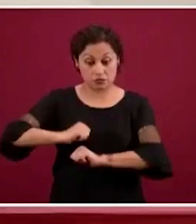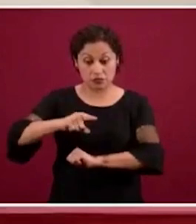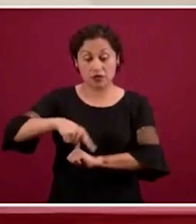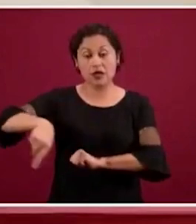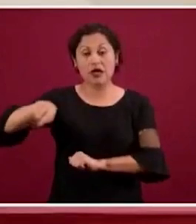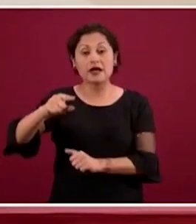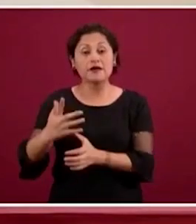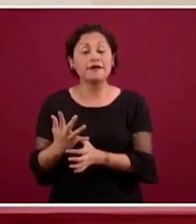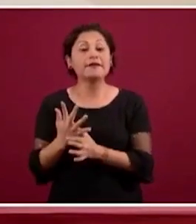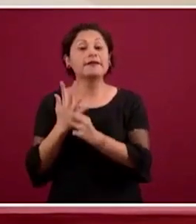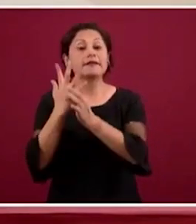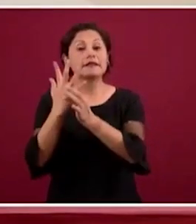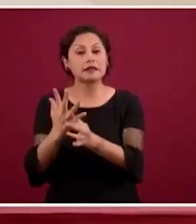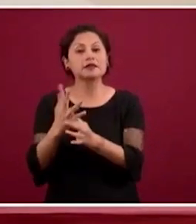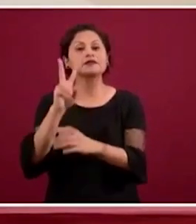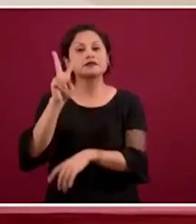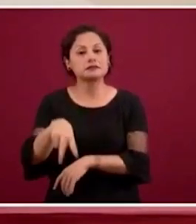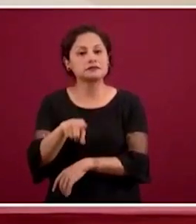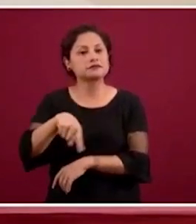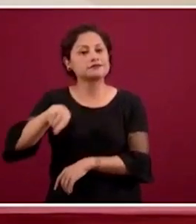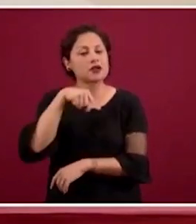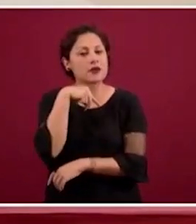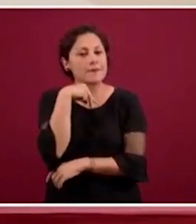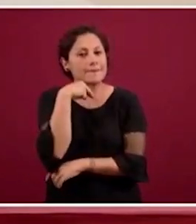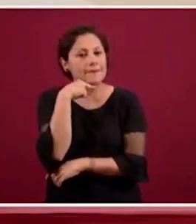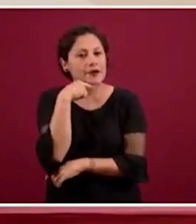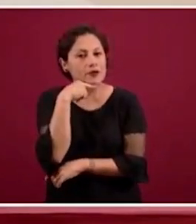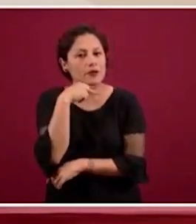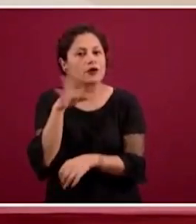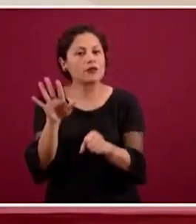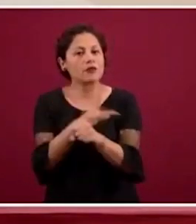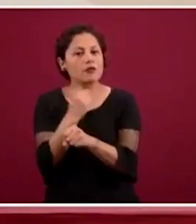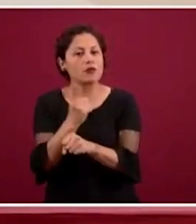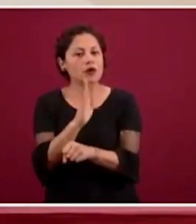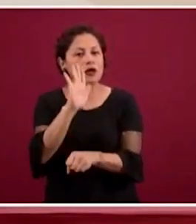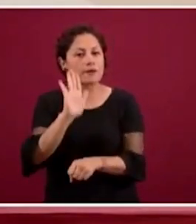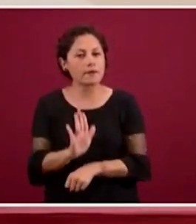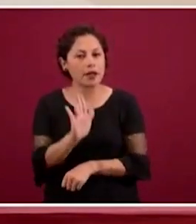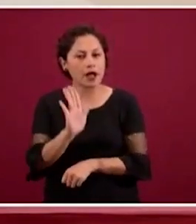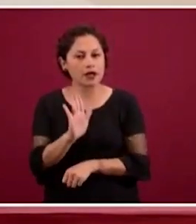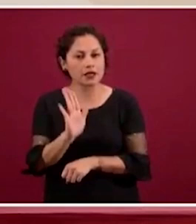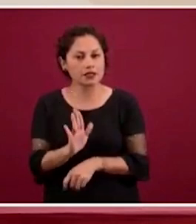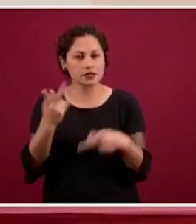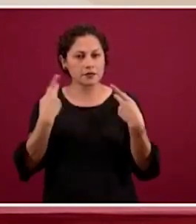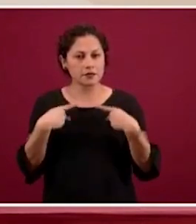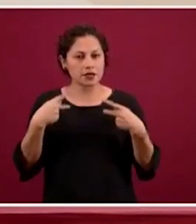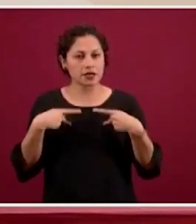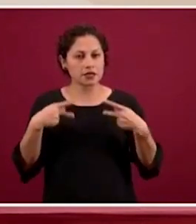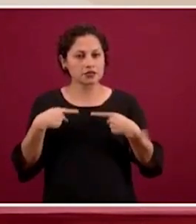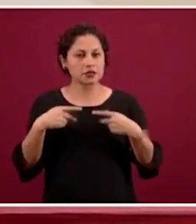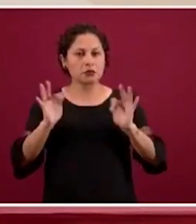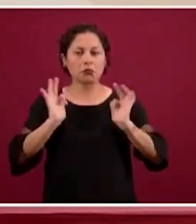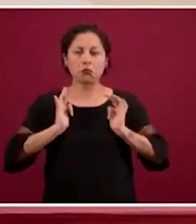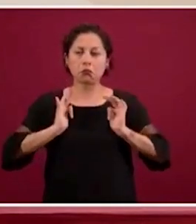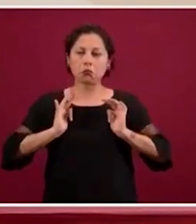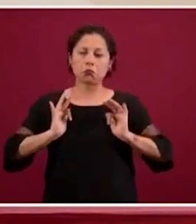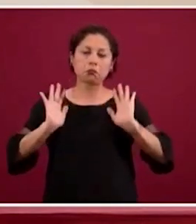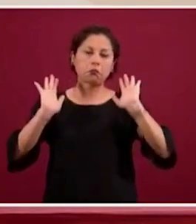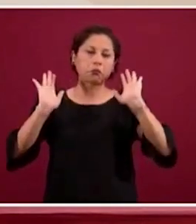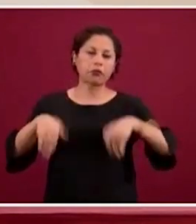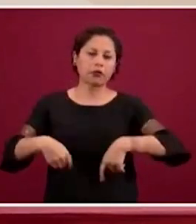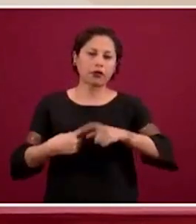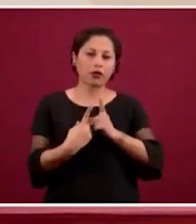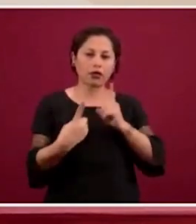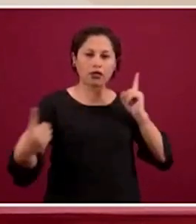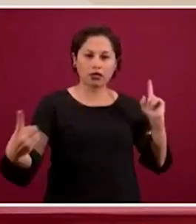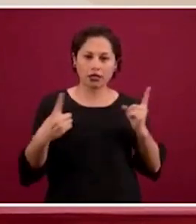preocupación precisamente por este relajamiento de las medidas de sana distancia de la Jornada Nacional,